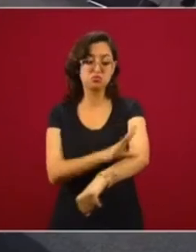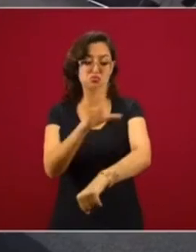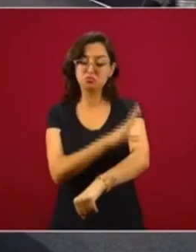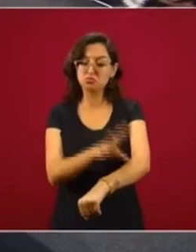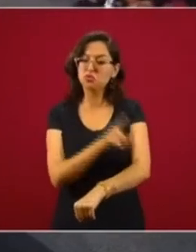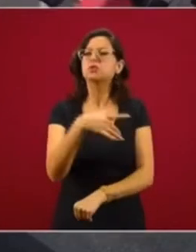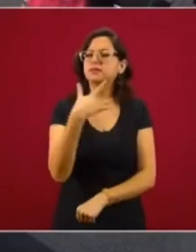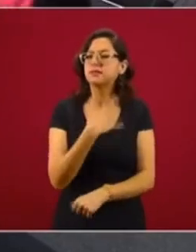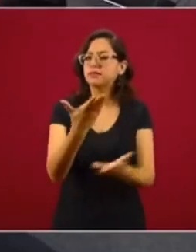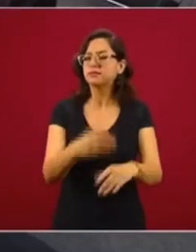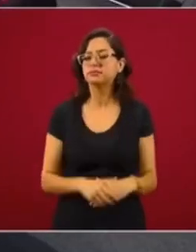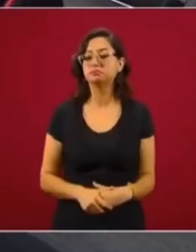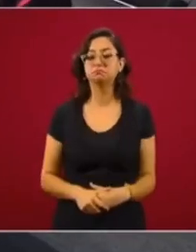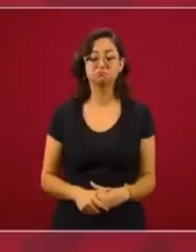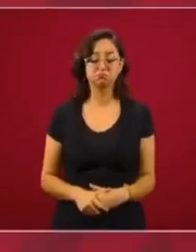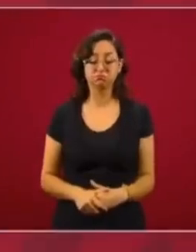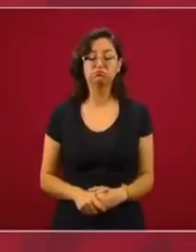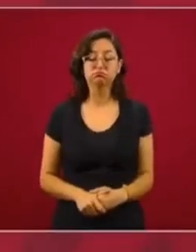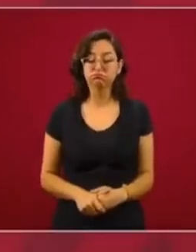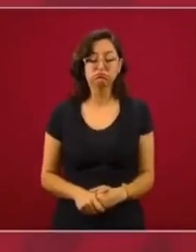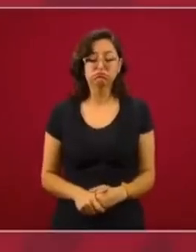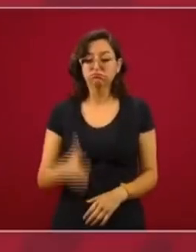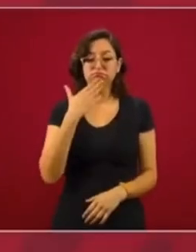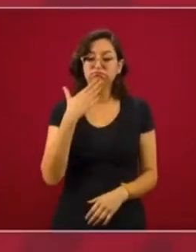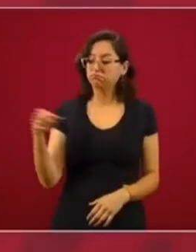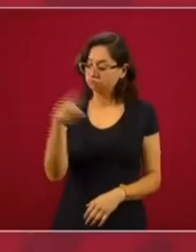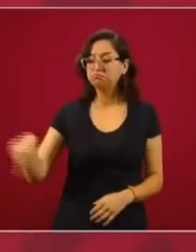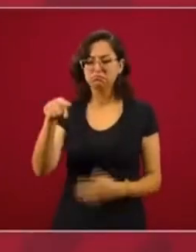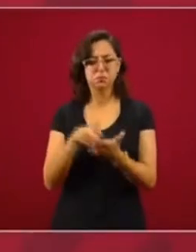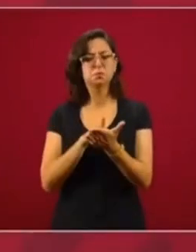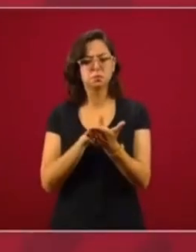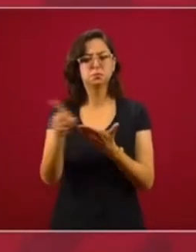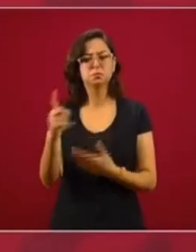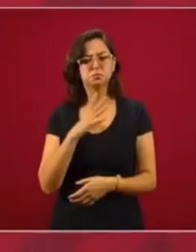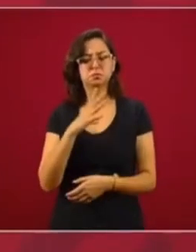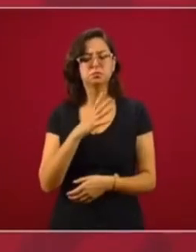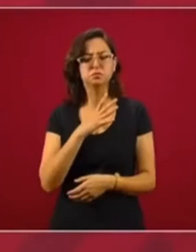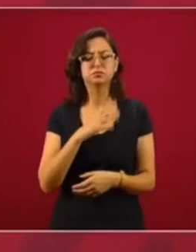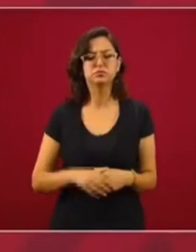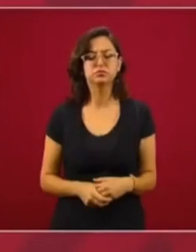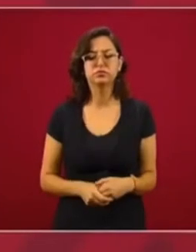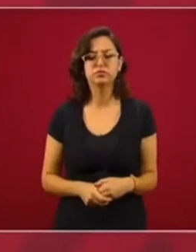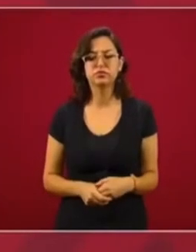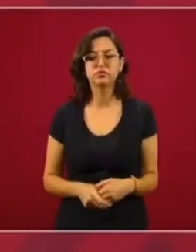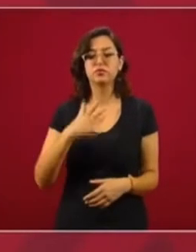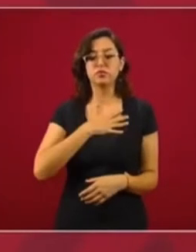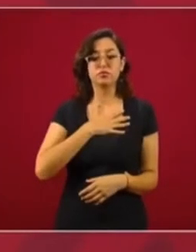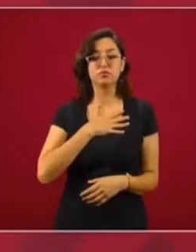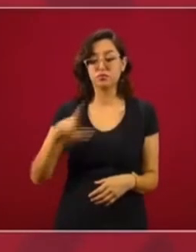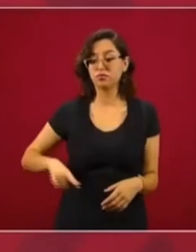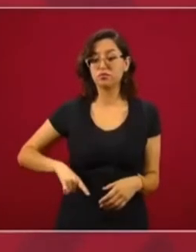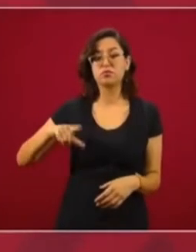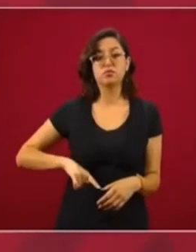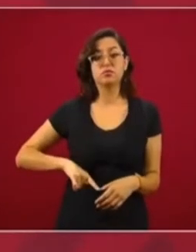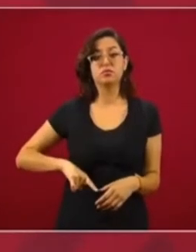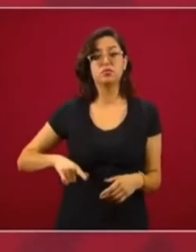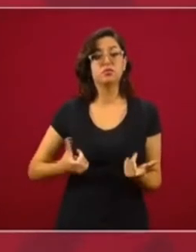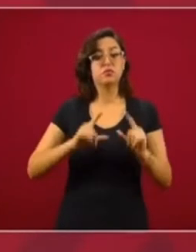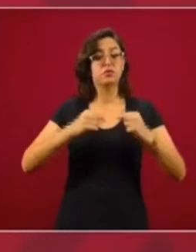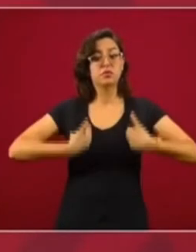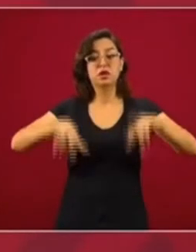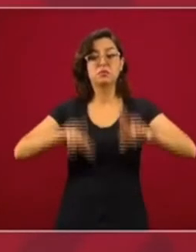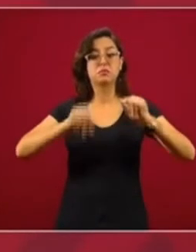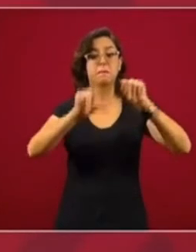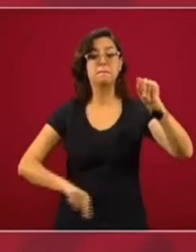Bueno, pues están en su derecho, lo hemos dicho en otras ocasiones, el gobierno que encabezó representa a todos los mexicanos,